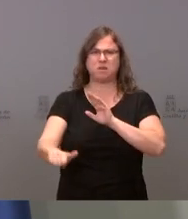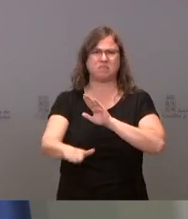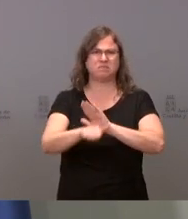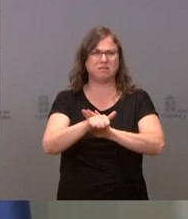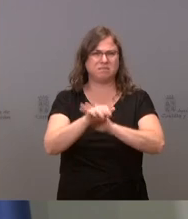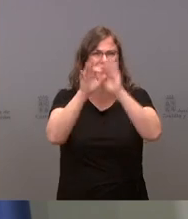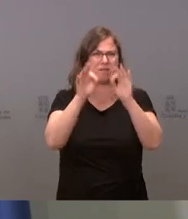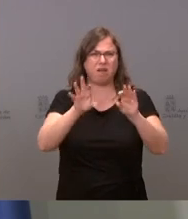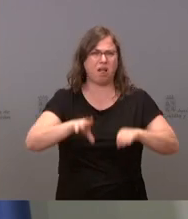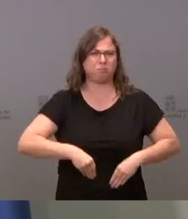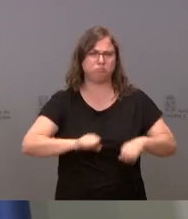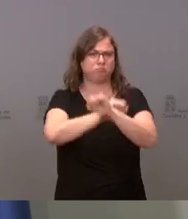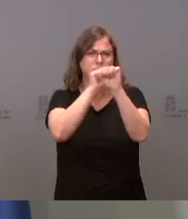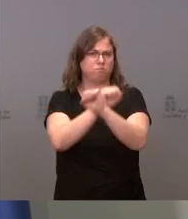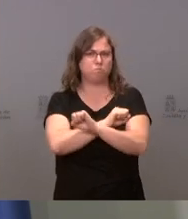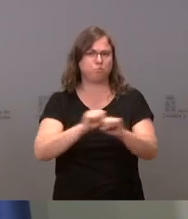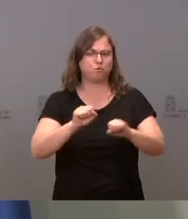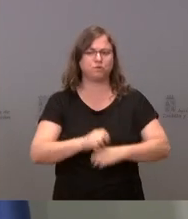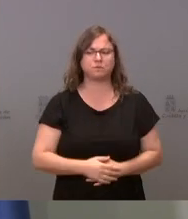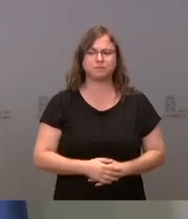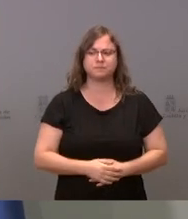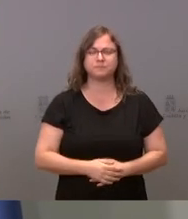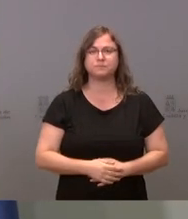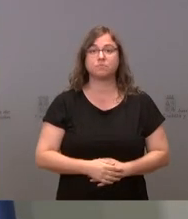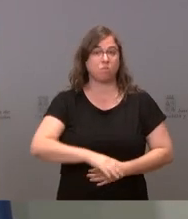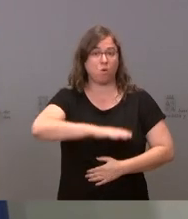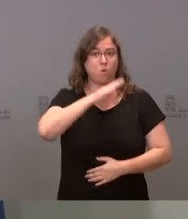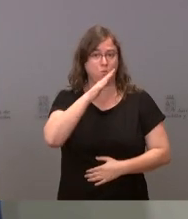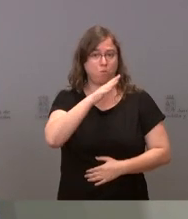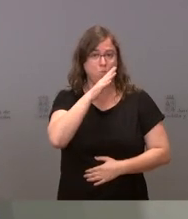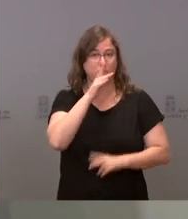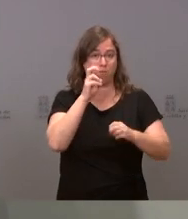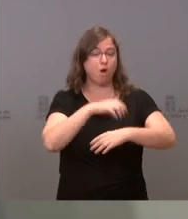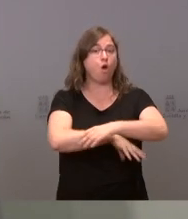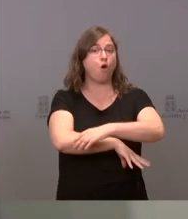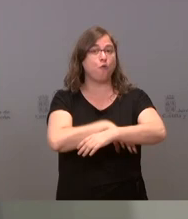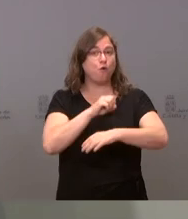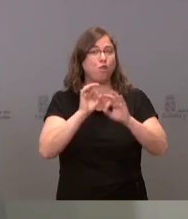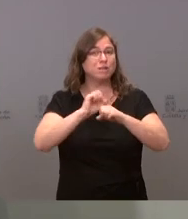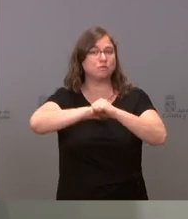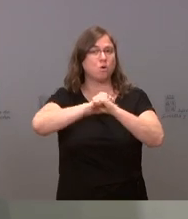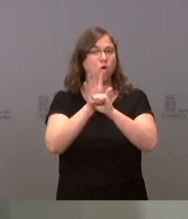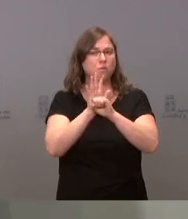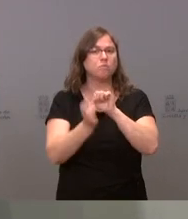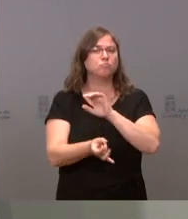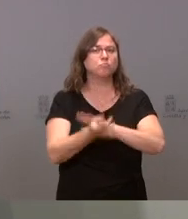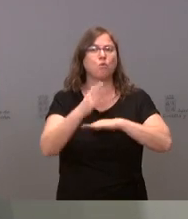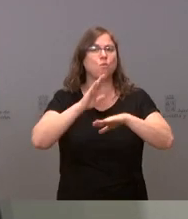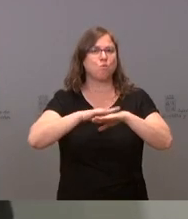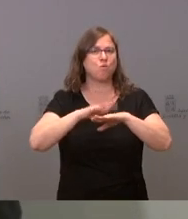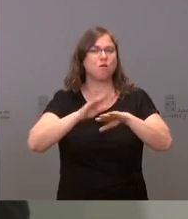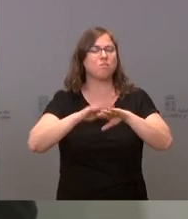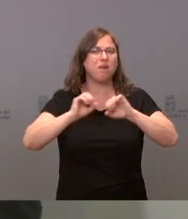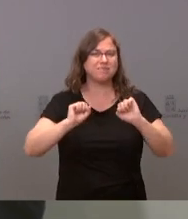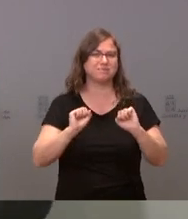inadmisible. Entre otras cosas, porque los fondos COVID surgen para paliar una